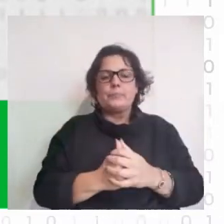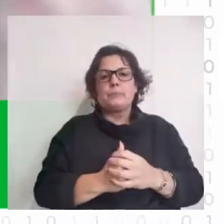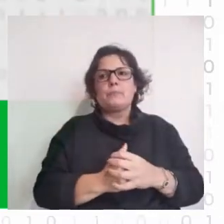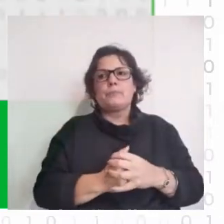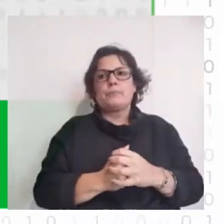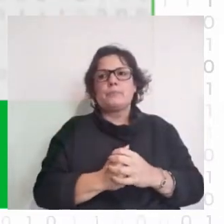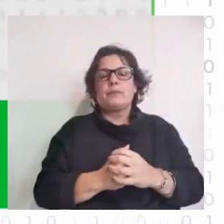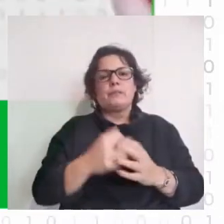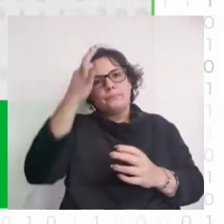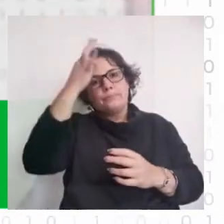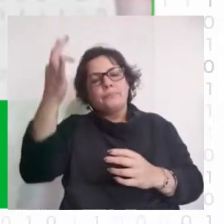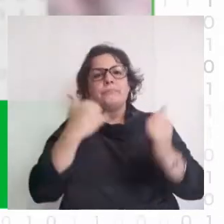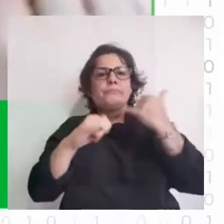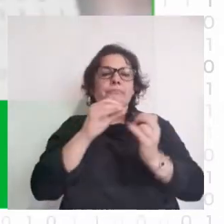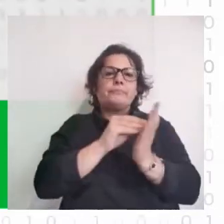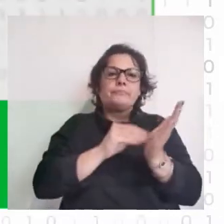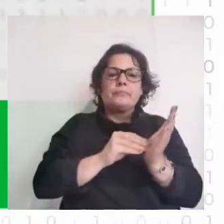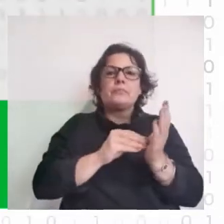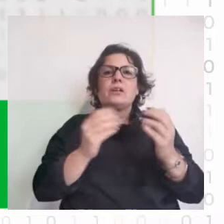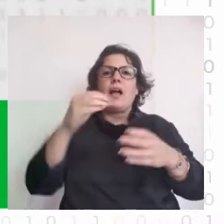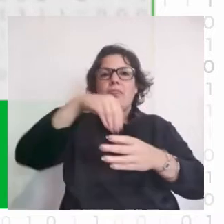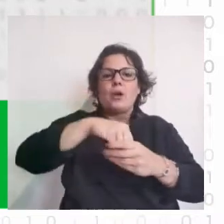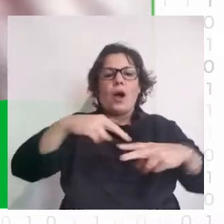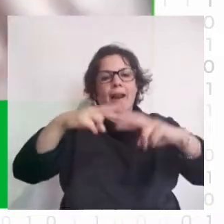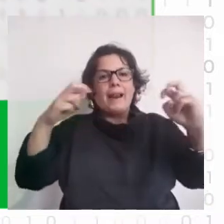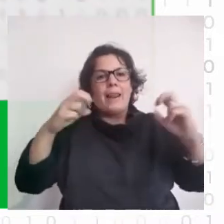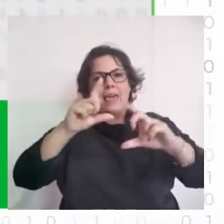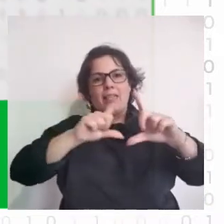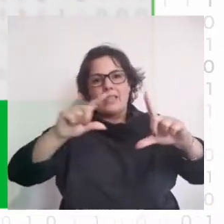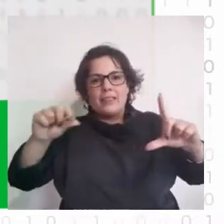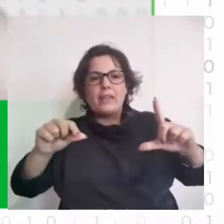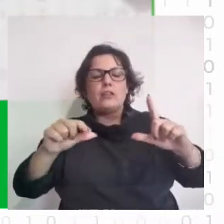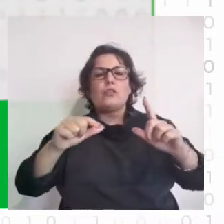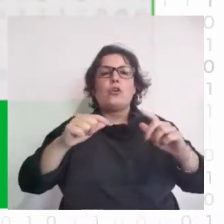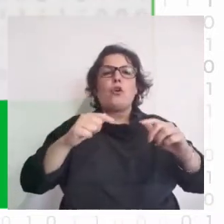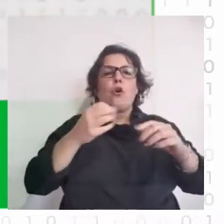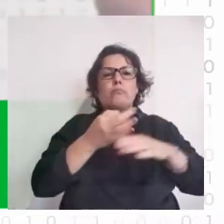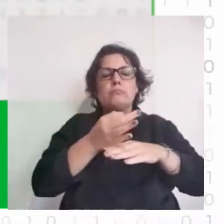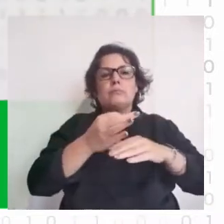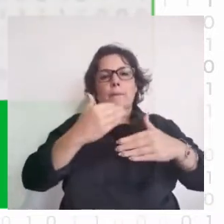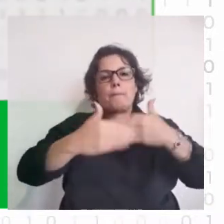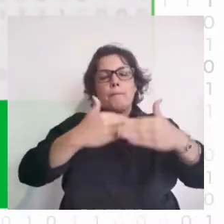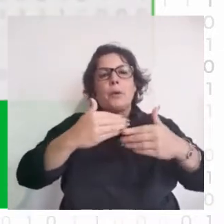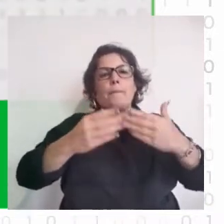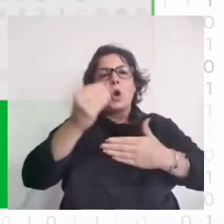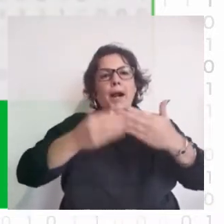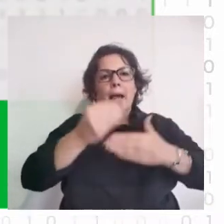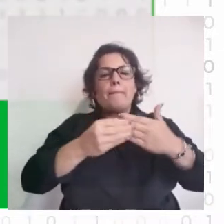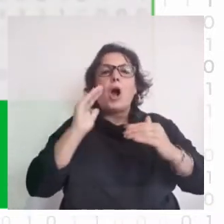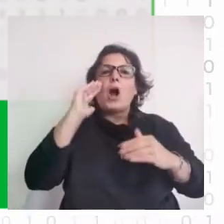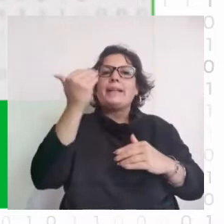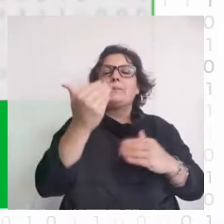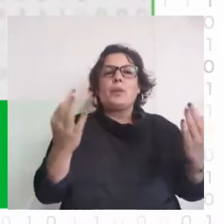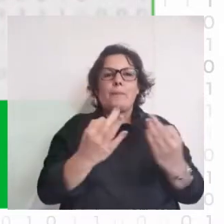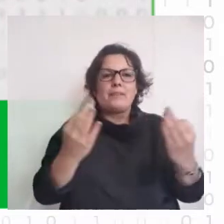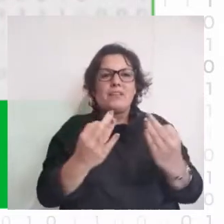La ciencia de datos conjuga análisis estadístico con programación, con comunicación y con conocimiento específico